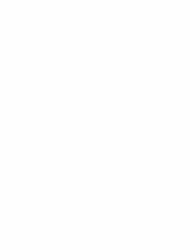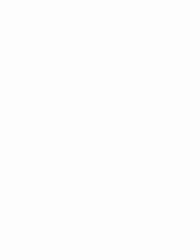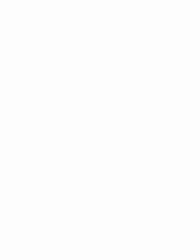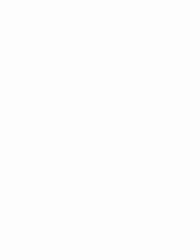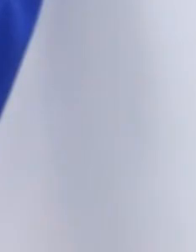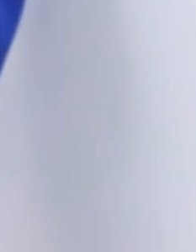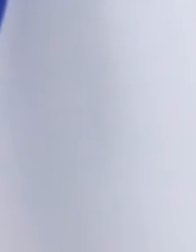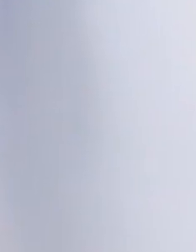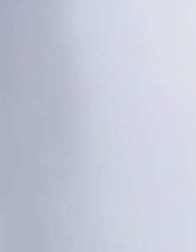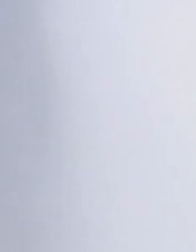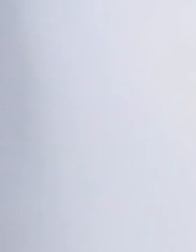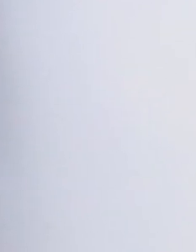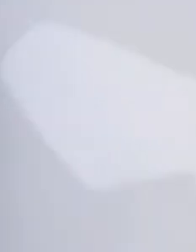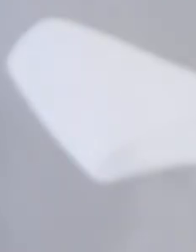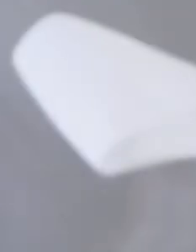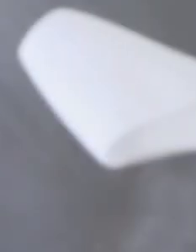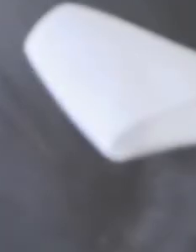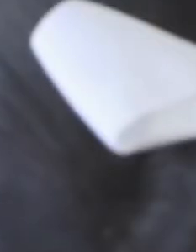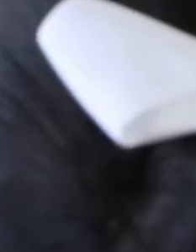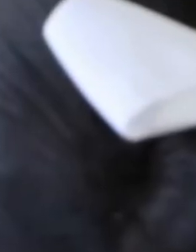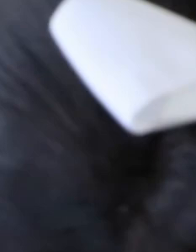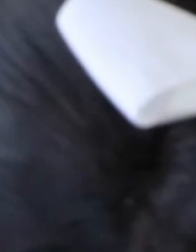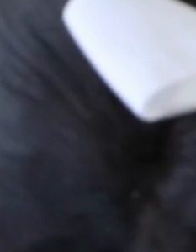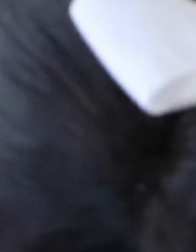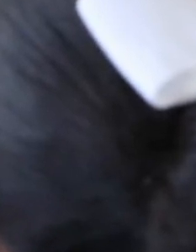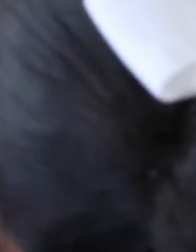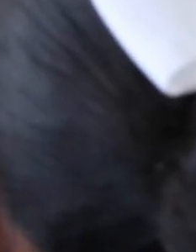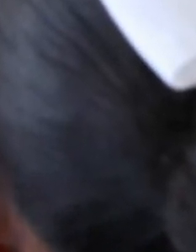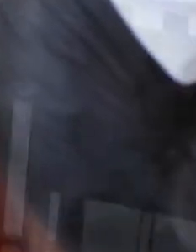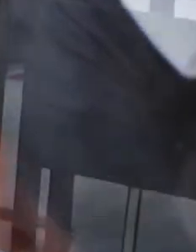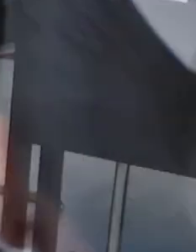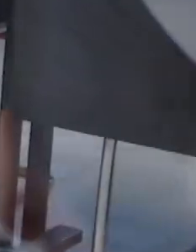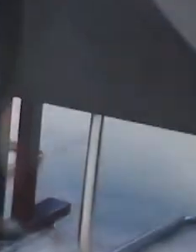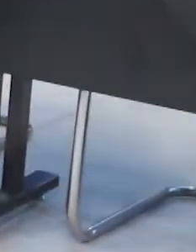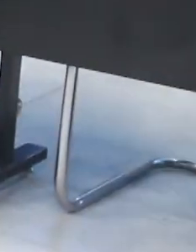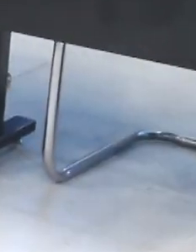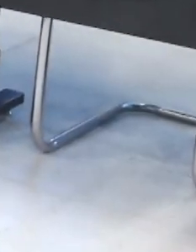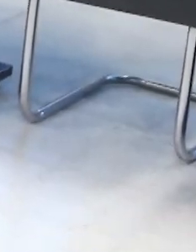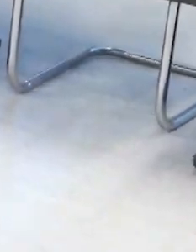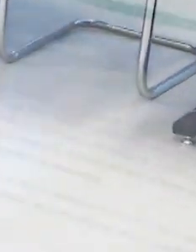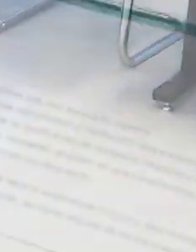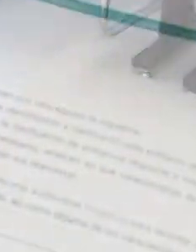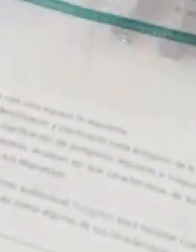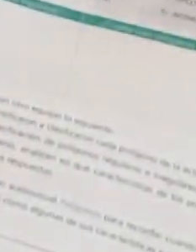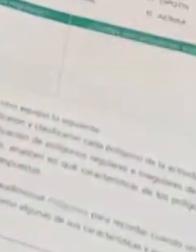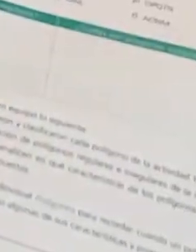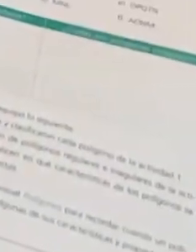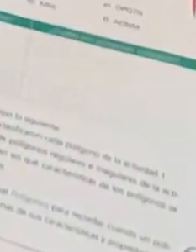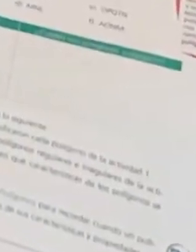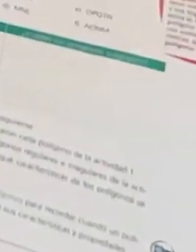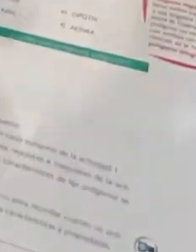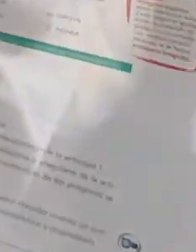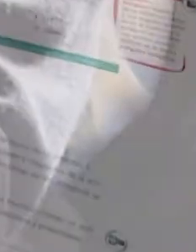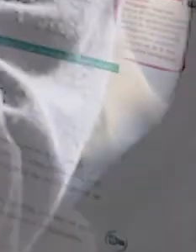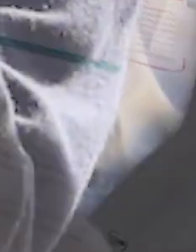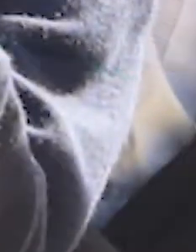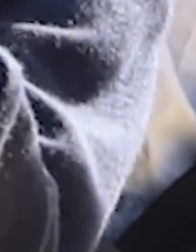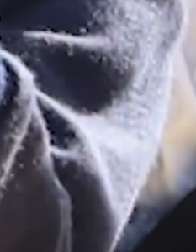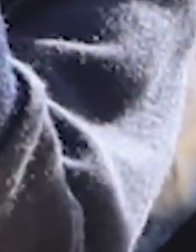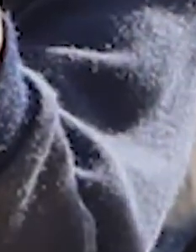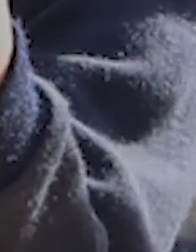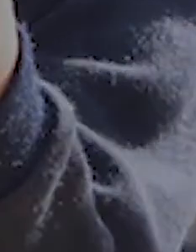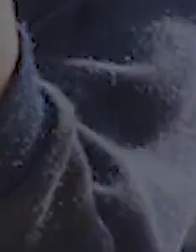aceptabilidad, como el factor principal para brindar un servicio educativo que ponga al centro el aprendizaje de niñas,